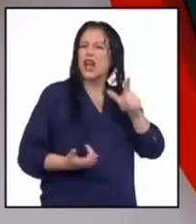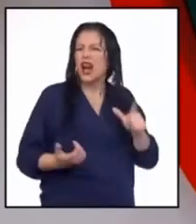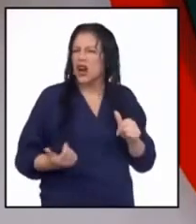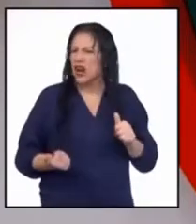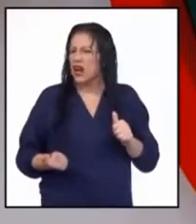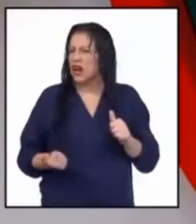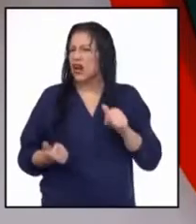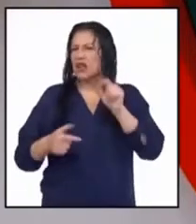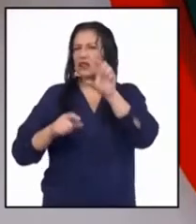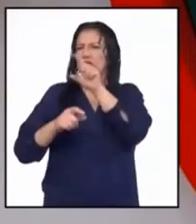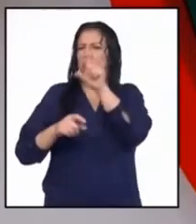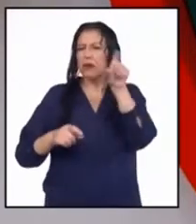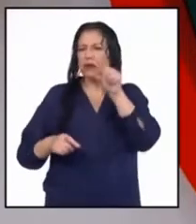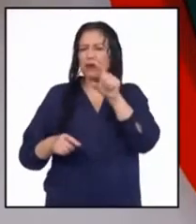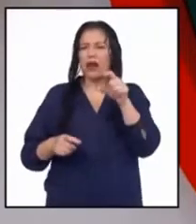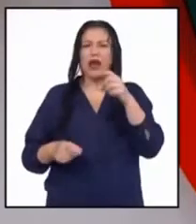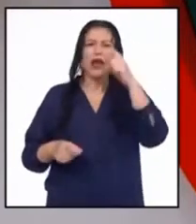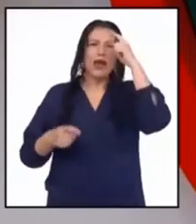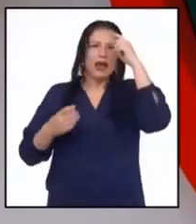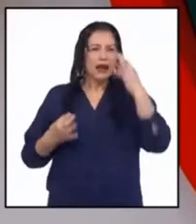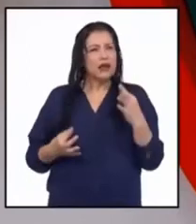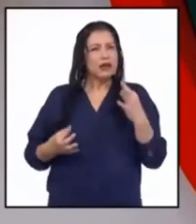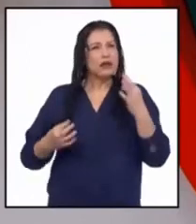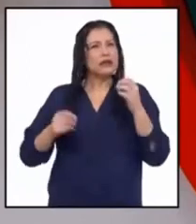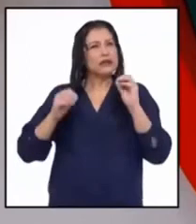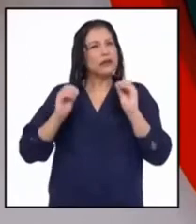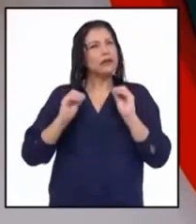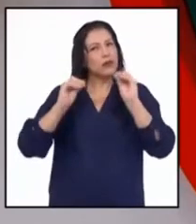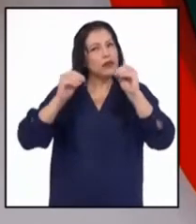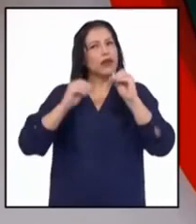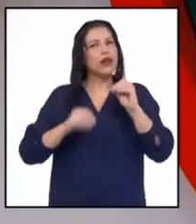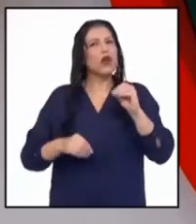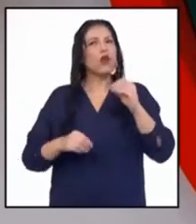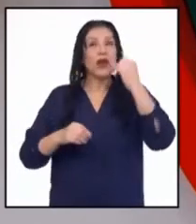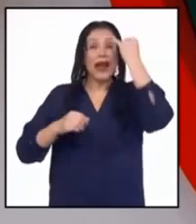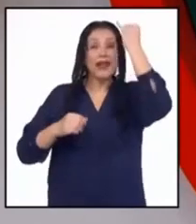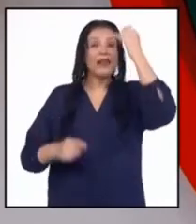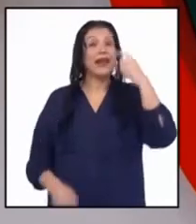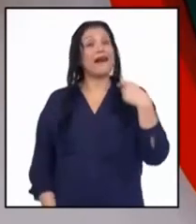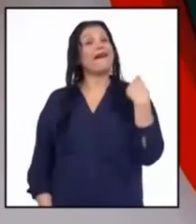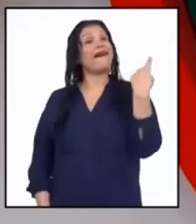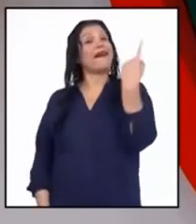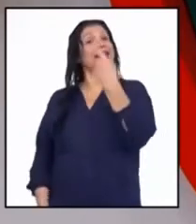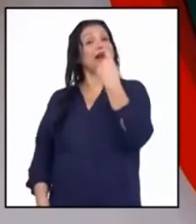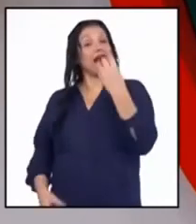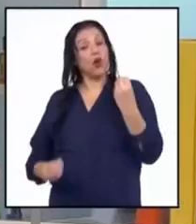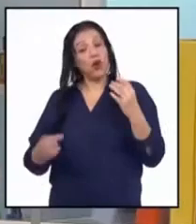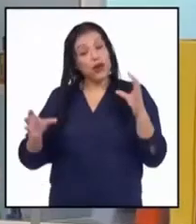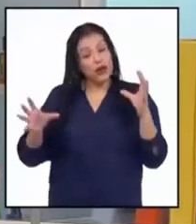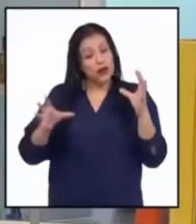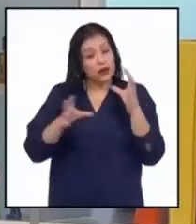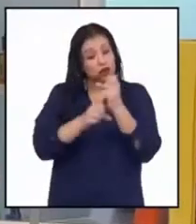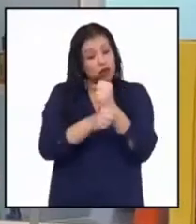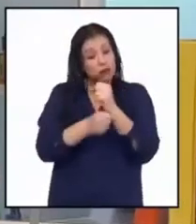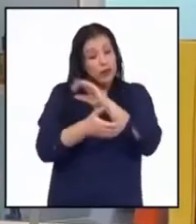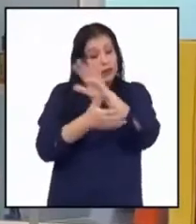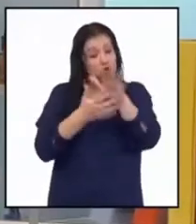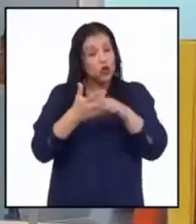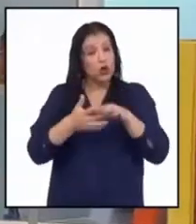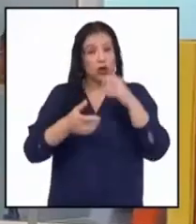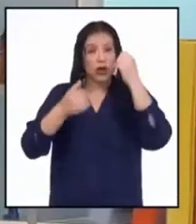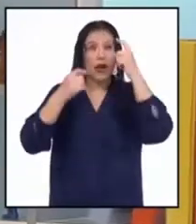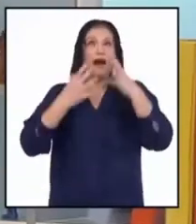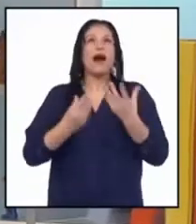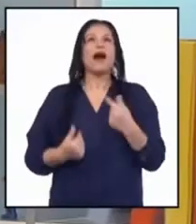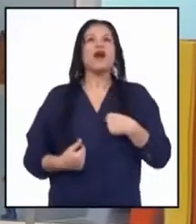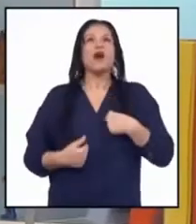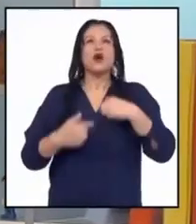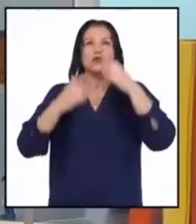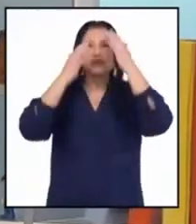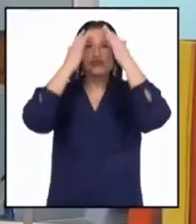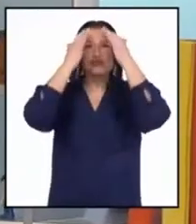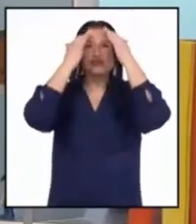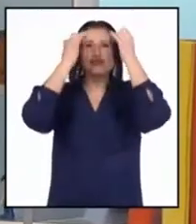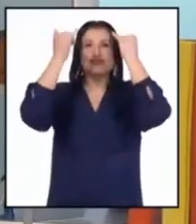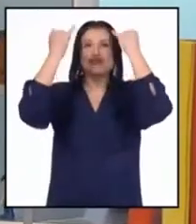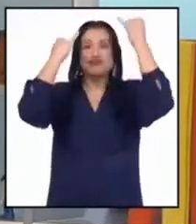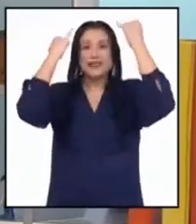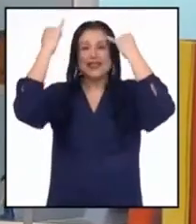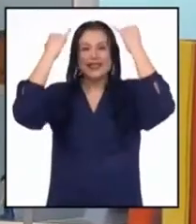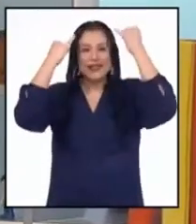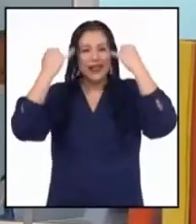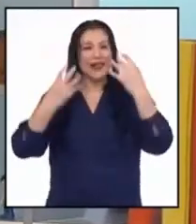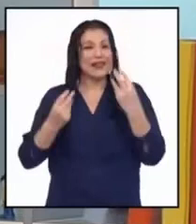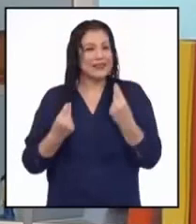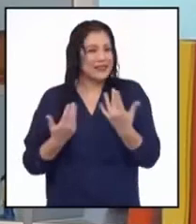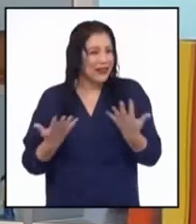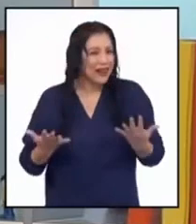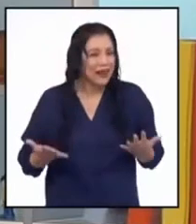Creo que deberíamos ponerle una idea general o un título que resuma lo que encontramos. Vamos, ya se me ocurrieron varias ideas,